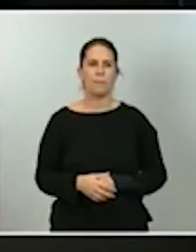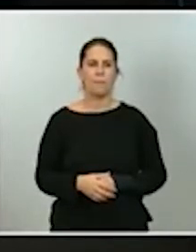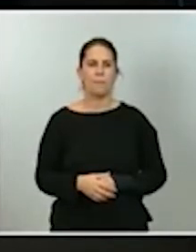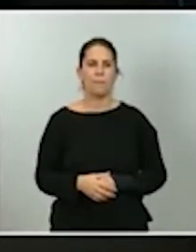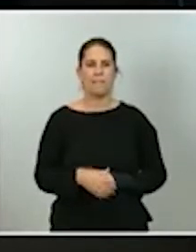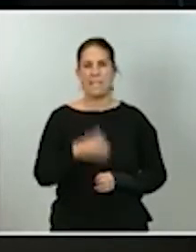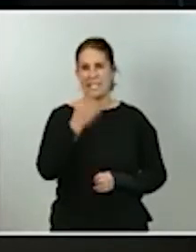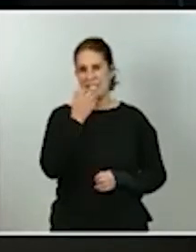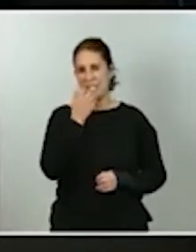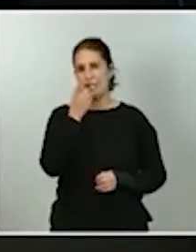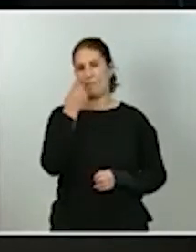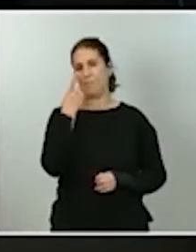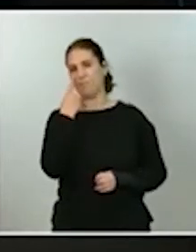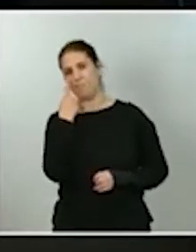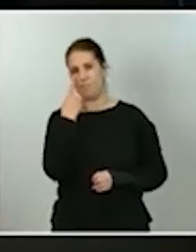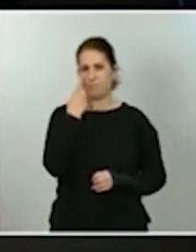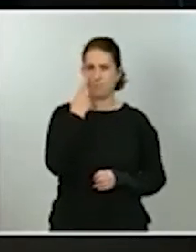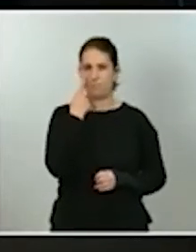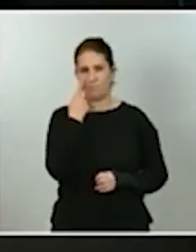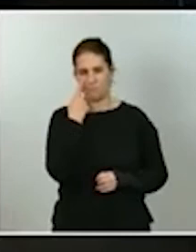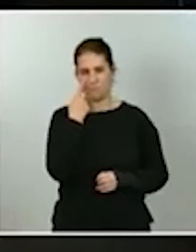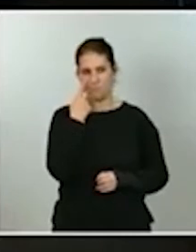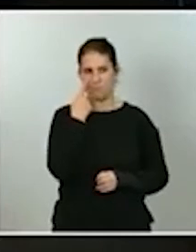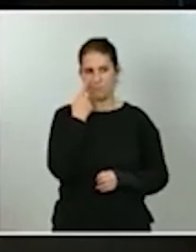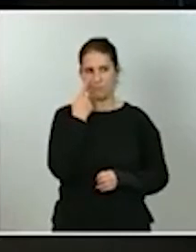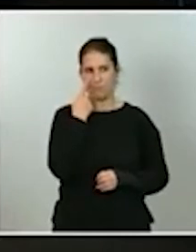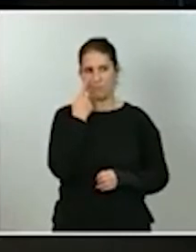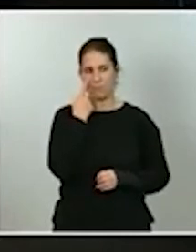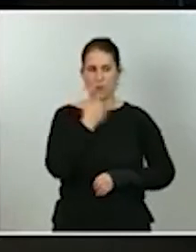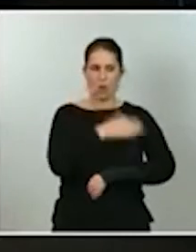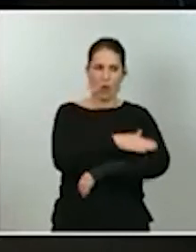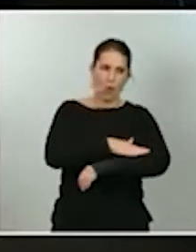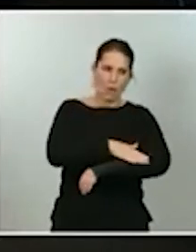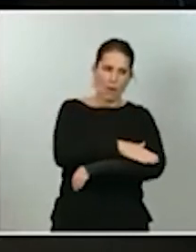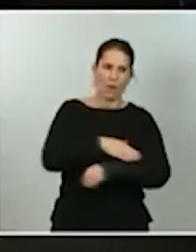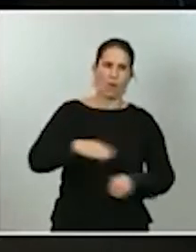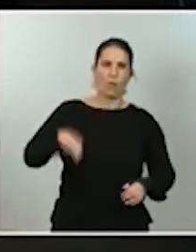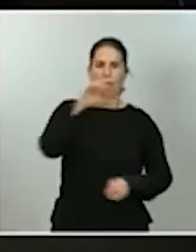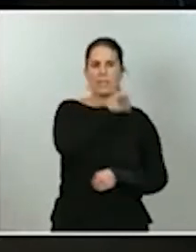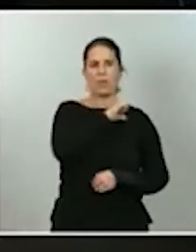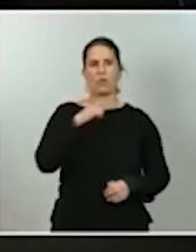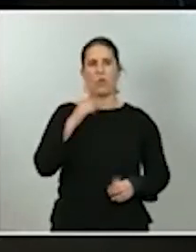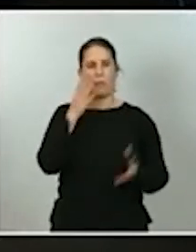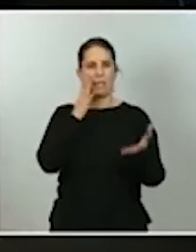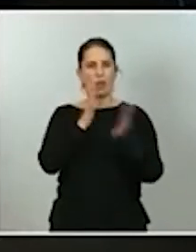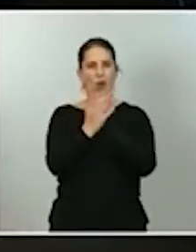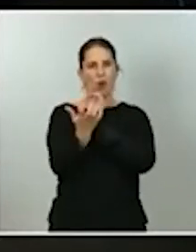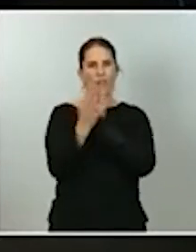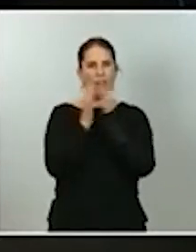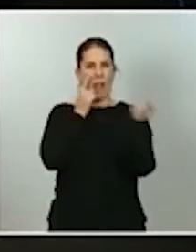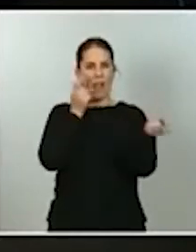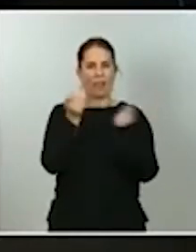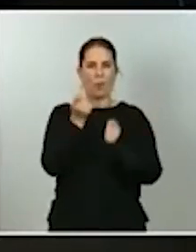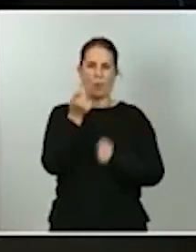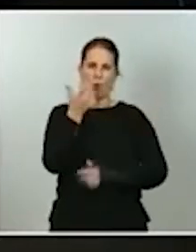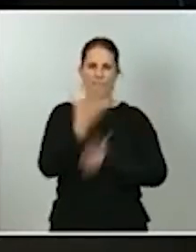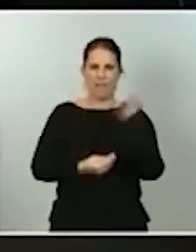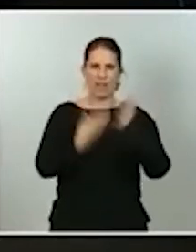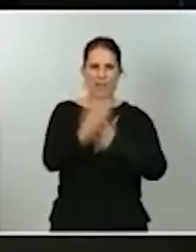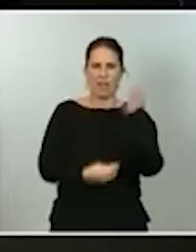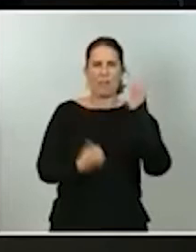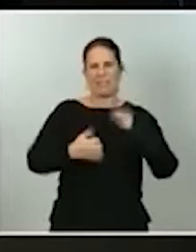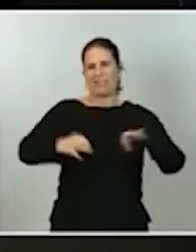del Gobierno con las comunidades autónomas y en particular con Madrid, dada